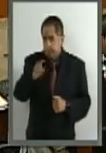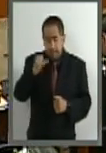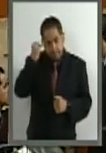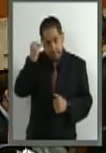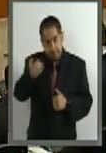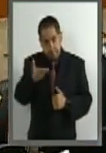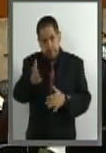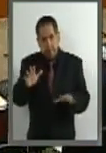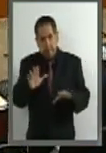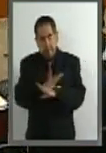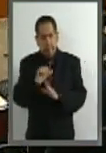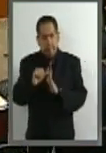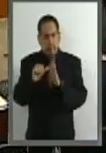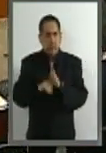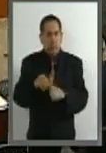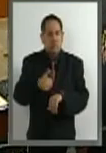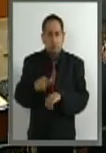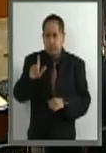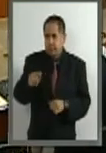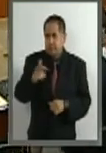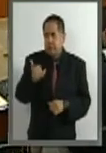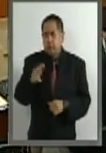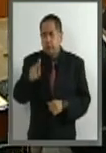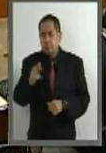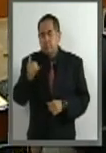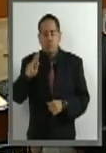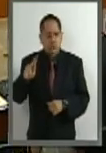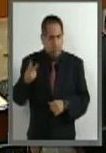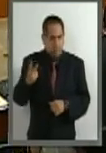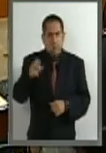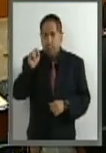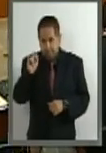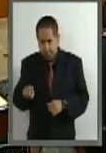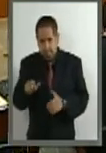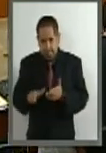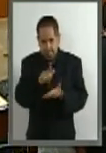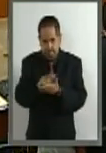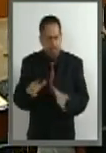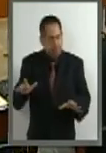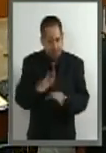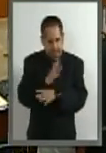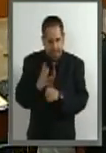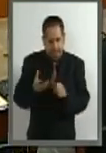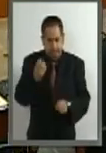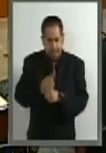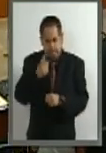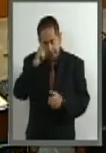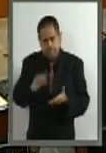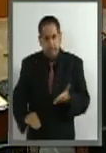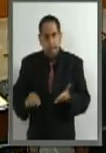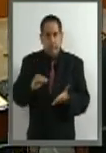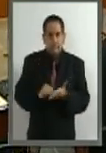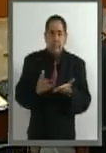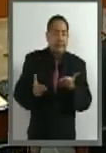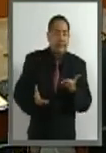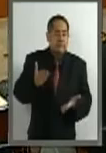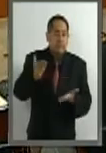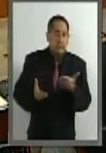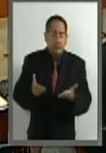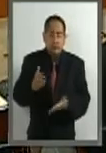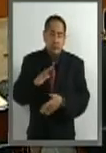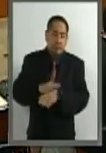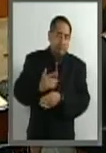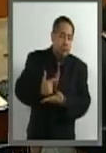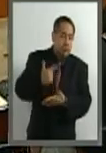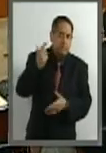modificaciones al artículo 70, 80 y 82 del mismo ordenamiento con el objeto de incluir el grado de intencionalidad, descuido,